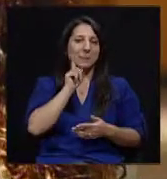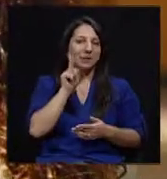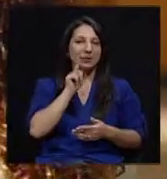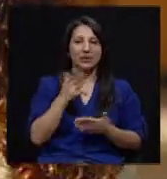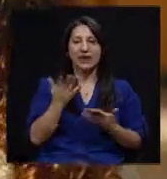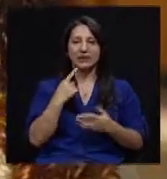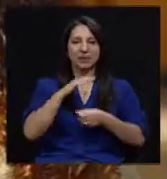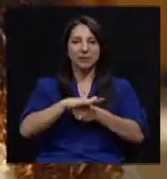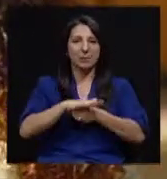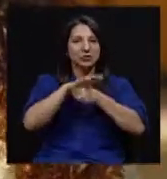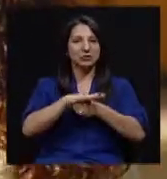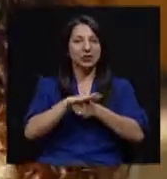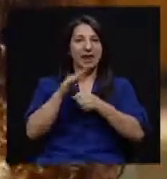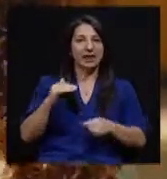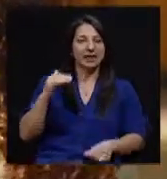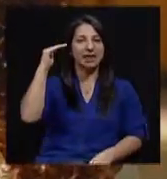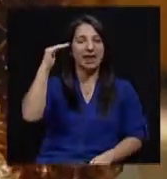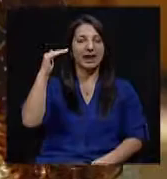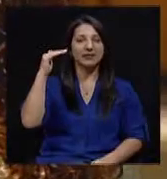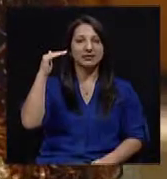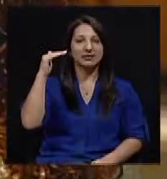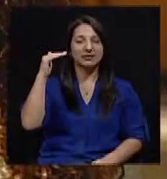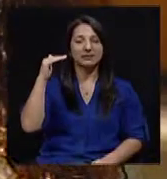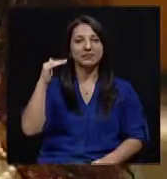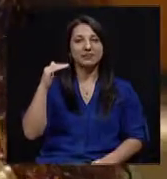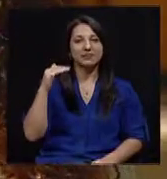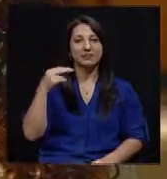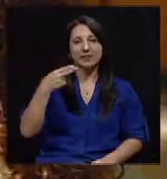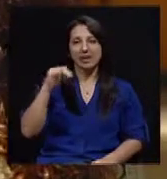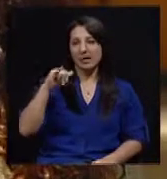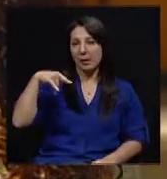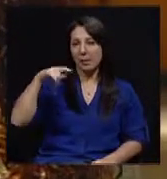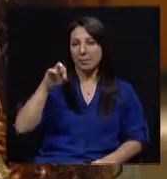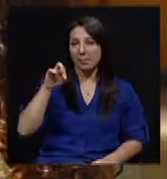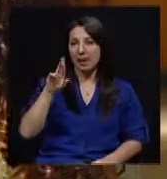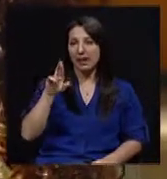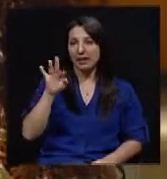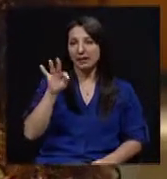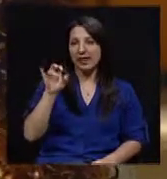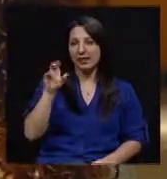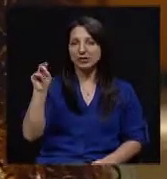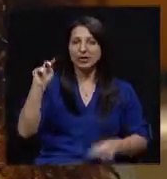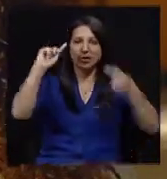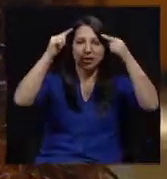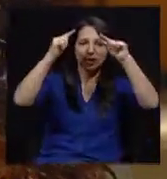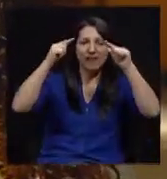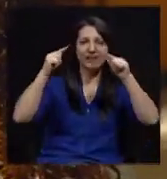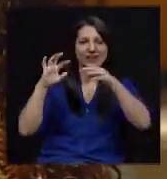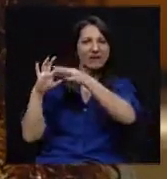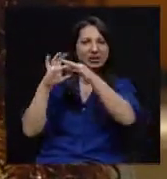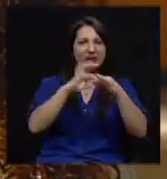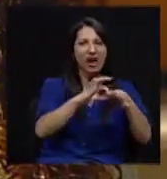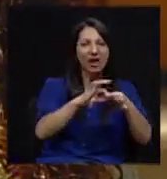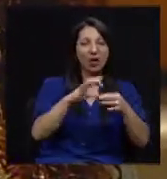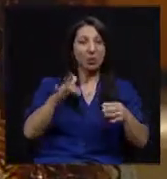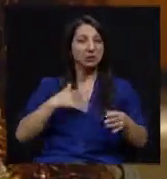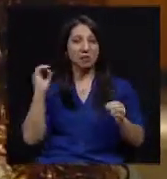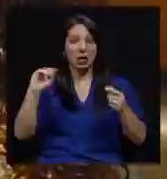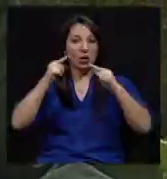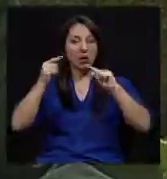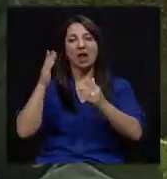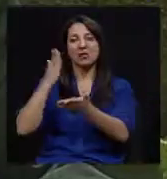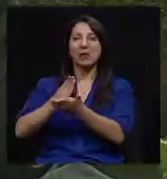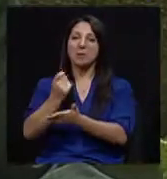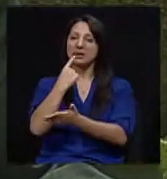presión arterial, hipertensión, perdón, y la relación del dolor de cabeza y como se siente bien, dejan de tomar el tratamiento.